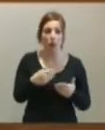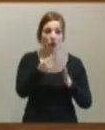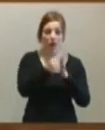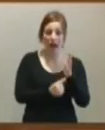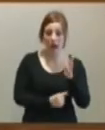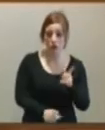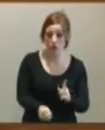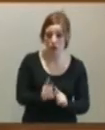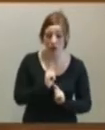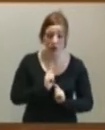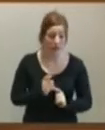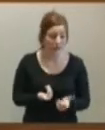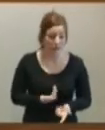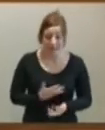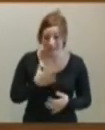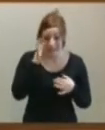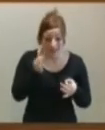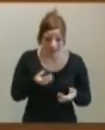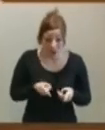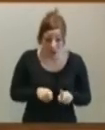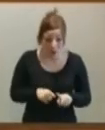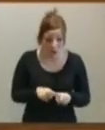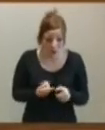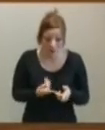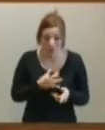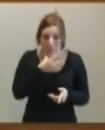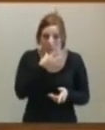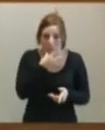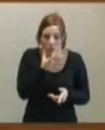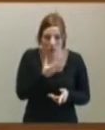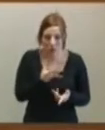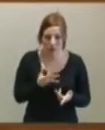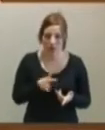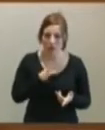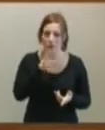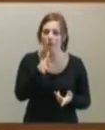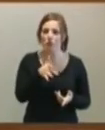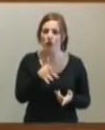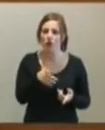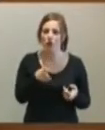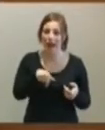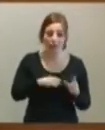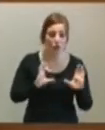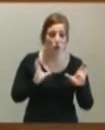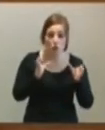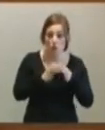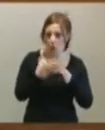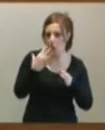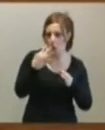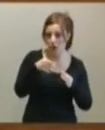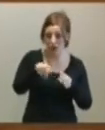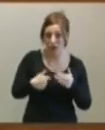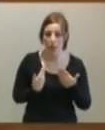sinceramente, me da hasta cierto pudor, ¿no?, que el único grupo que ya digo que ha propuesto esto, como ha propuesto